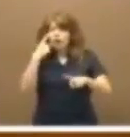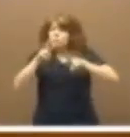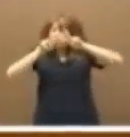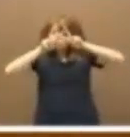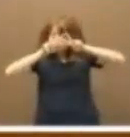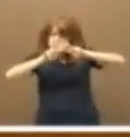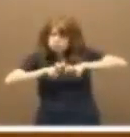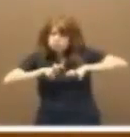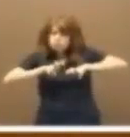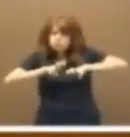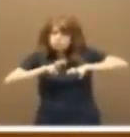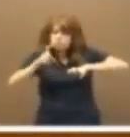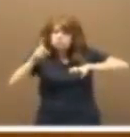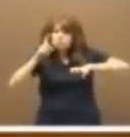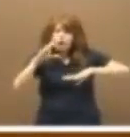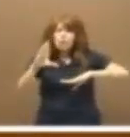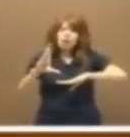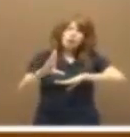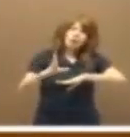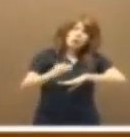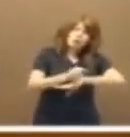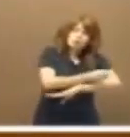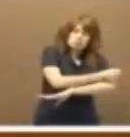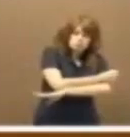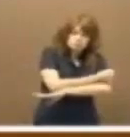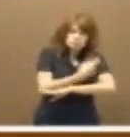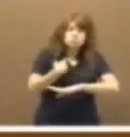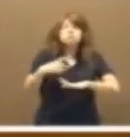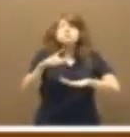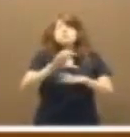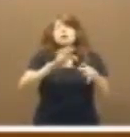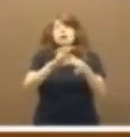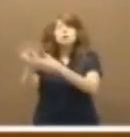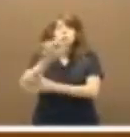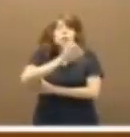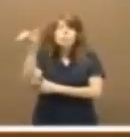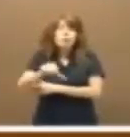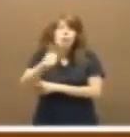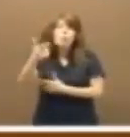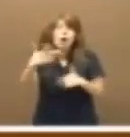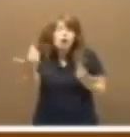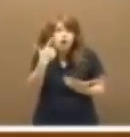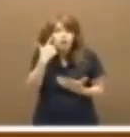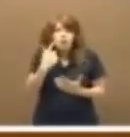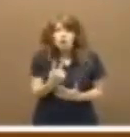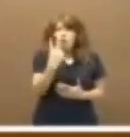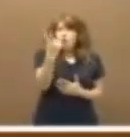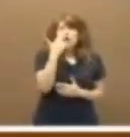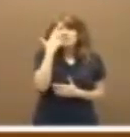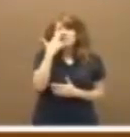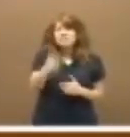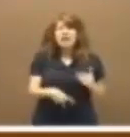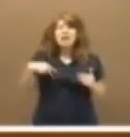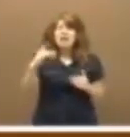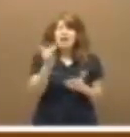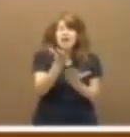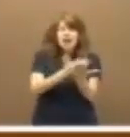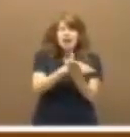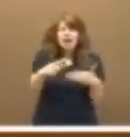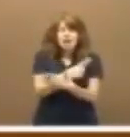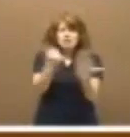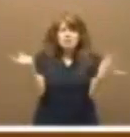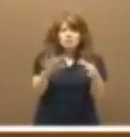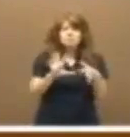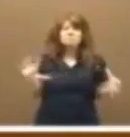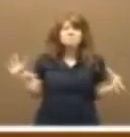tiene el corredor ferroviario que ha aprobado la Unión Europea y lo que tenía el Eje 16. Teníamos dos intereses generales en el Eje 16.